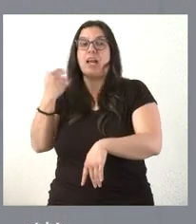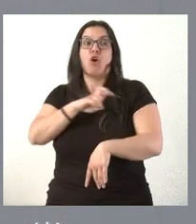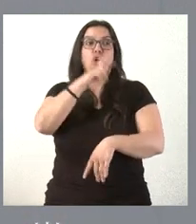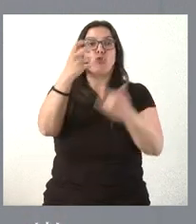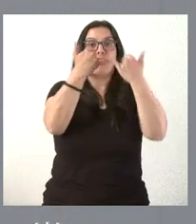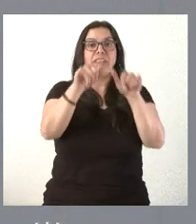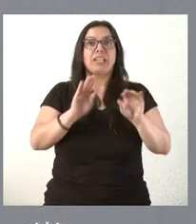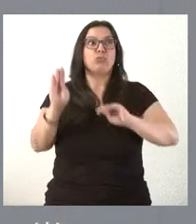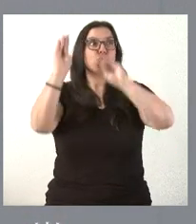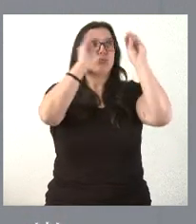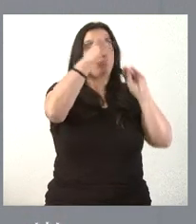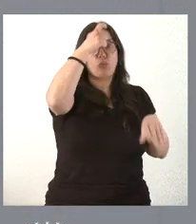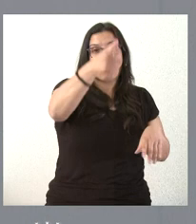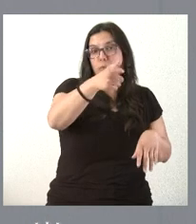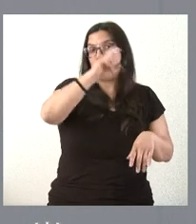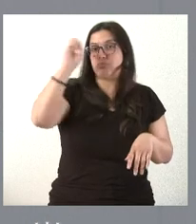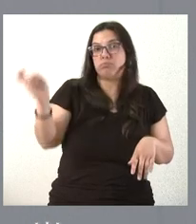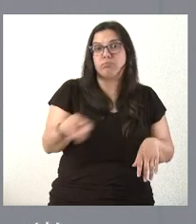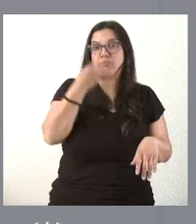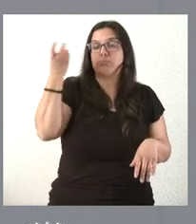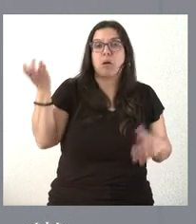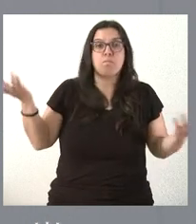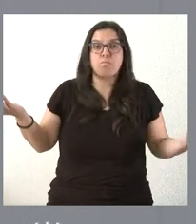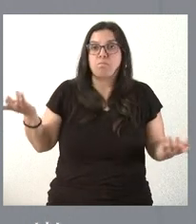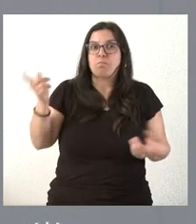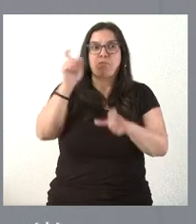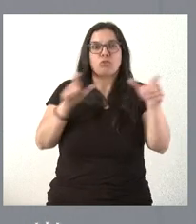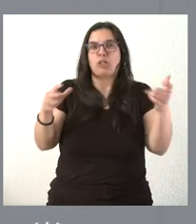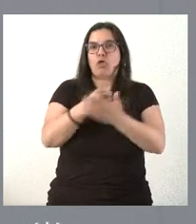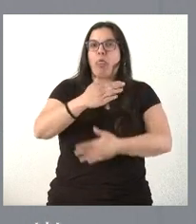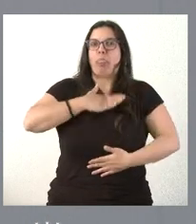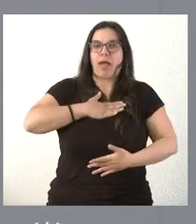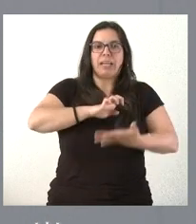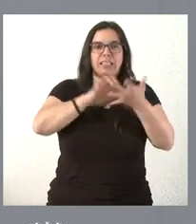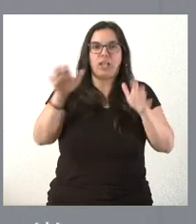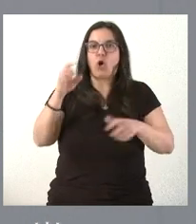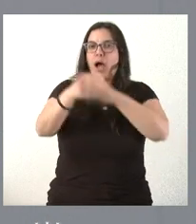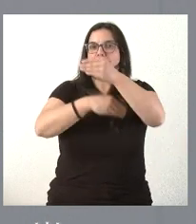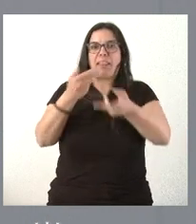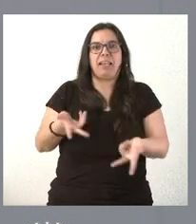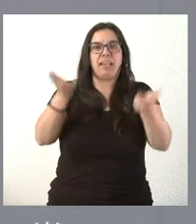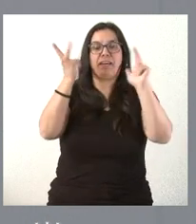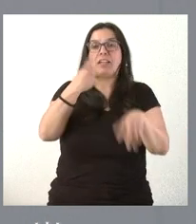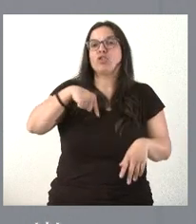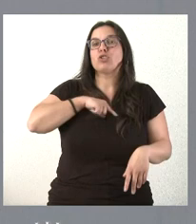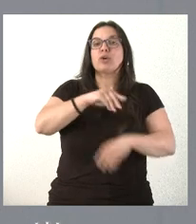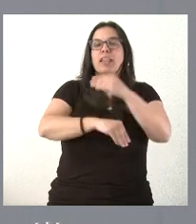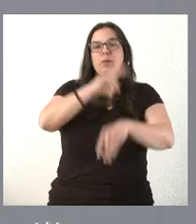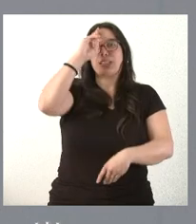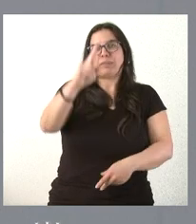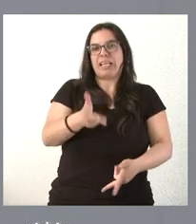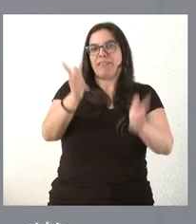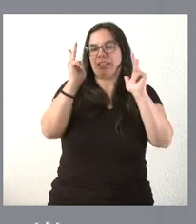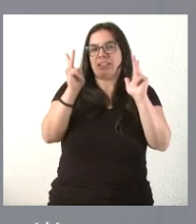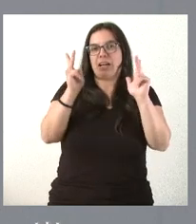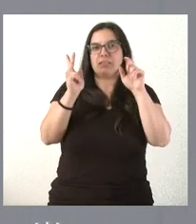sus respectivos municipios. Son otros municipios de Castilla y León y son ciudadanos como los demás y lo hacen en libertad. Y, por tanto, nosotros lo que tenemos que hacer es respetar la libertad. Lo que